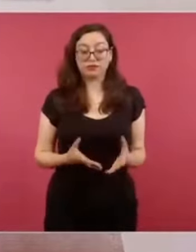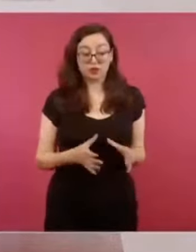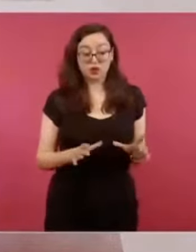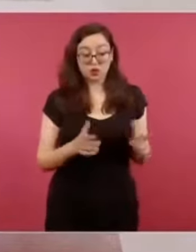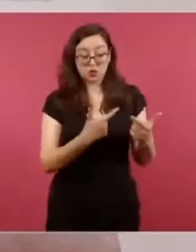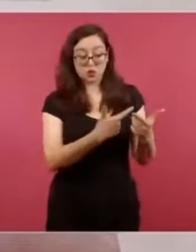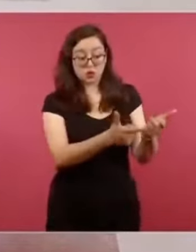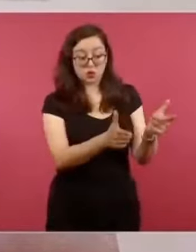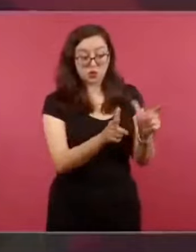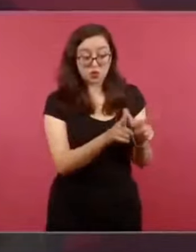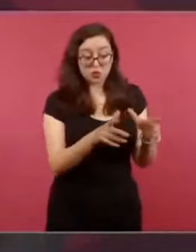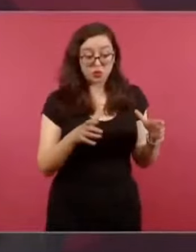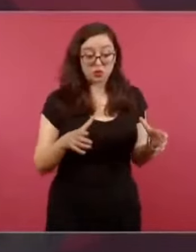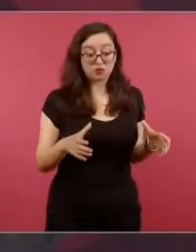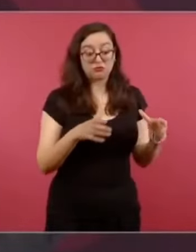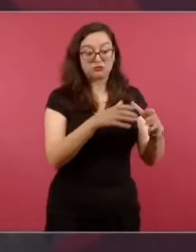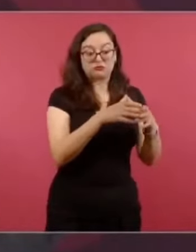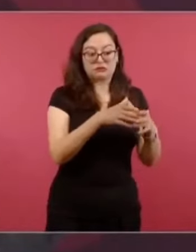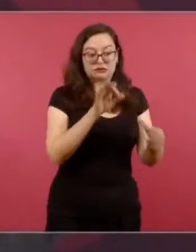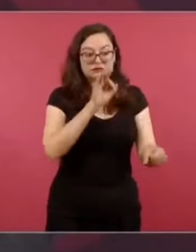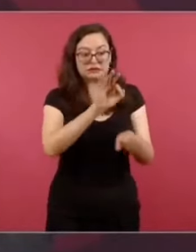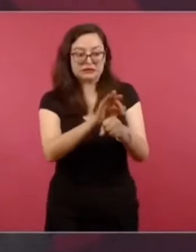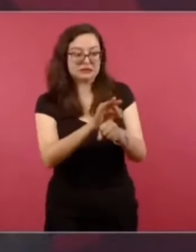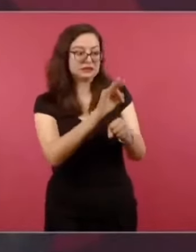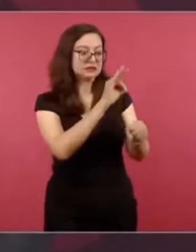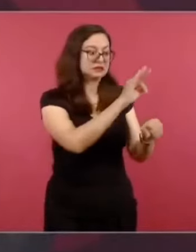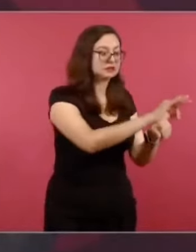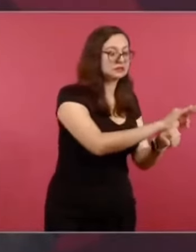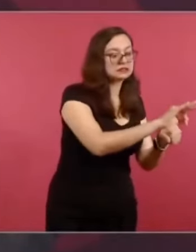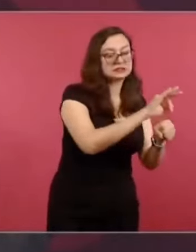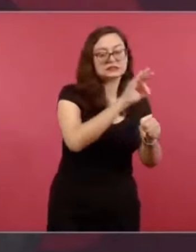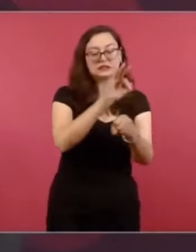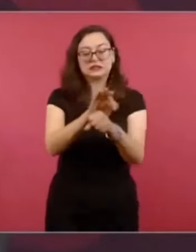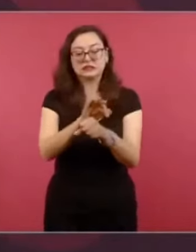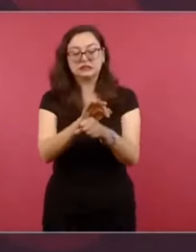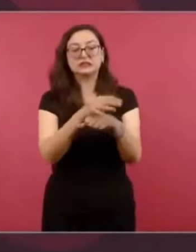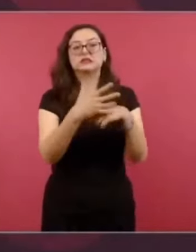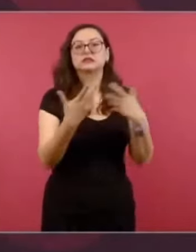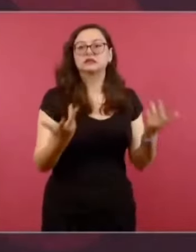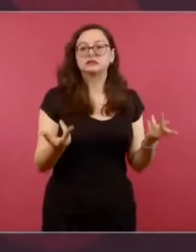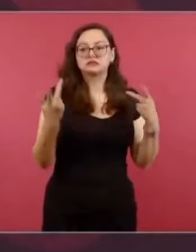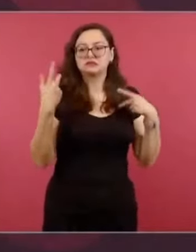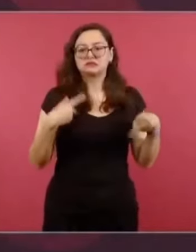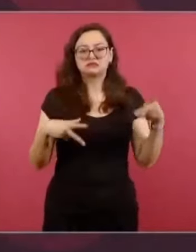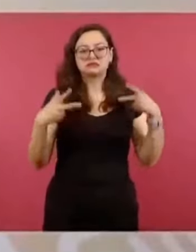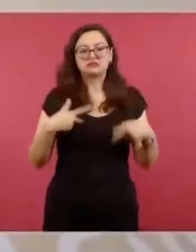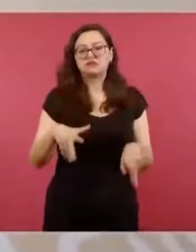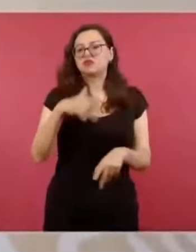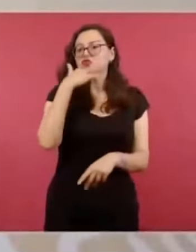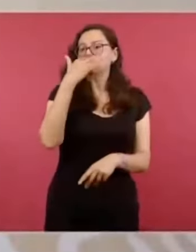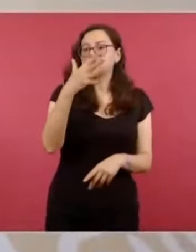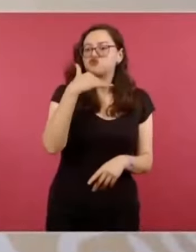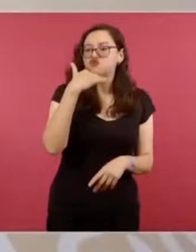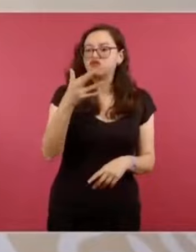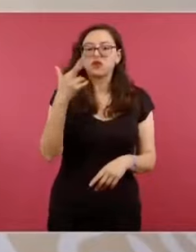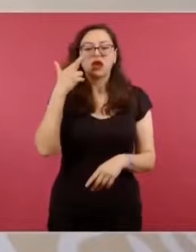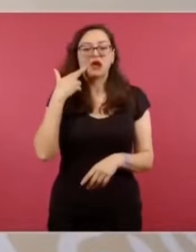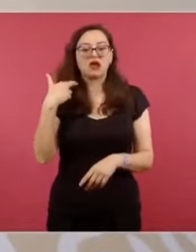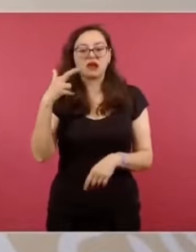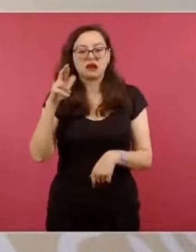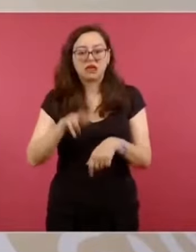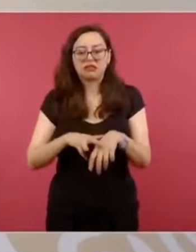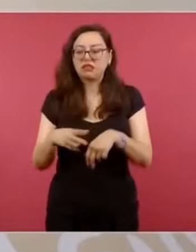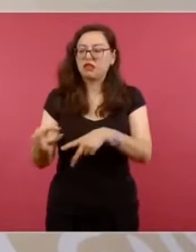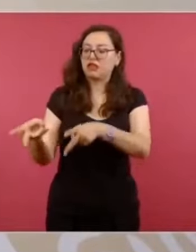el robo y cómo actúan